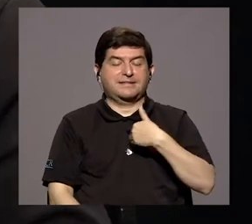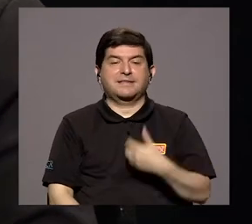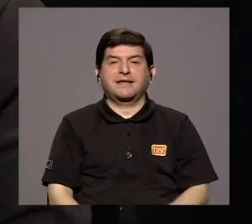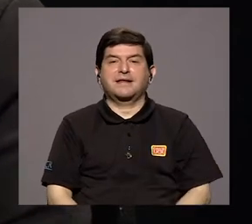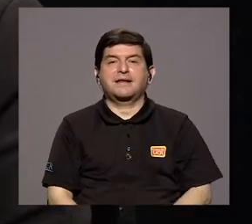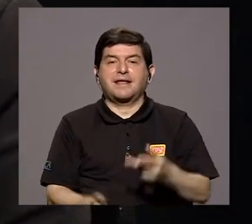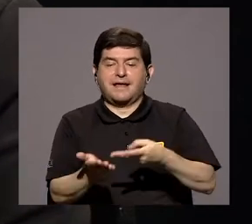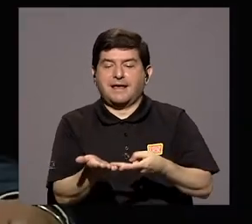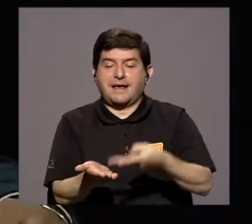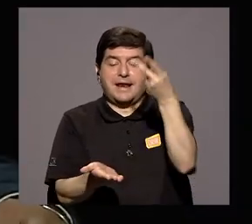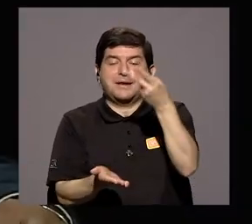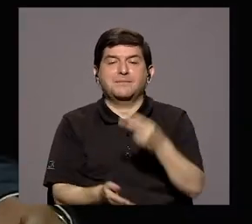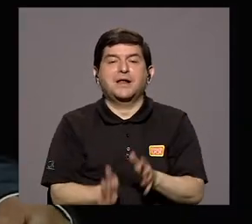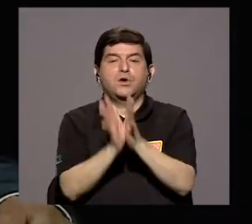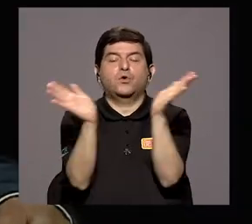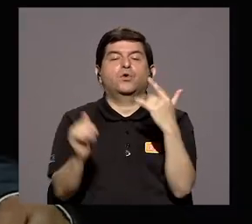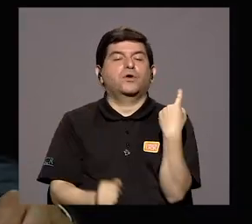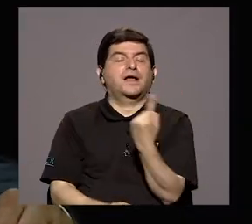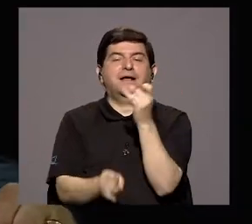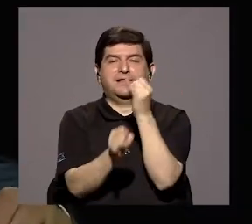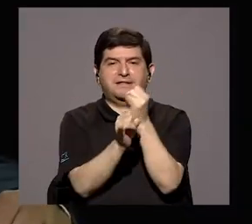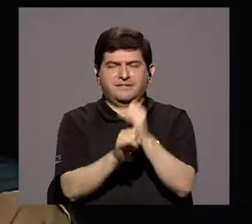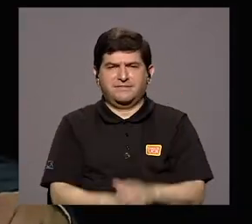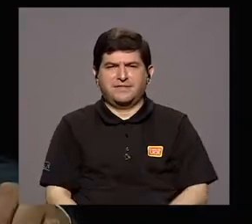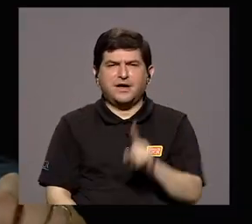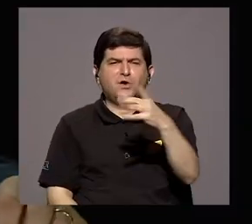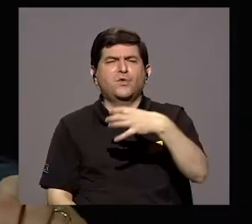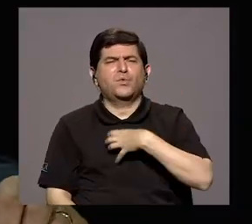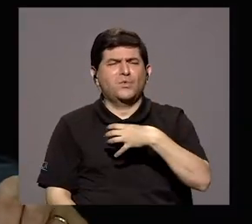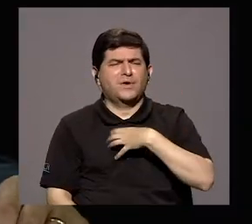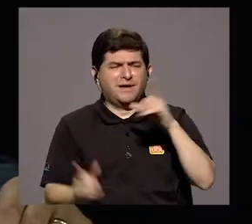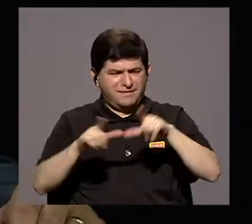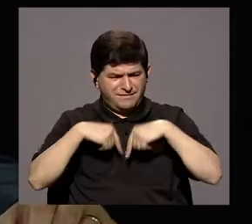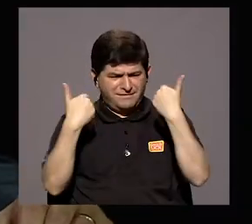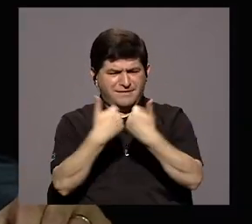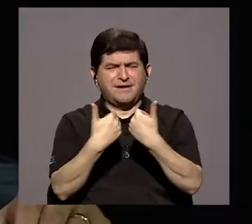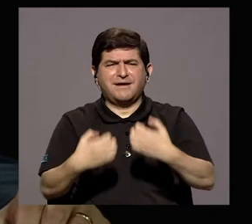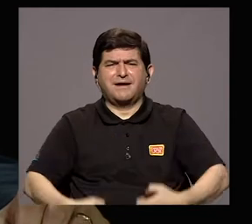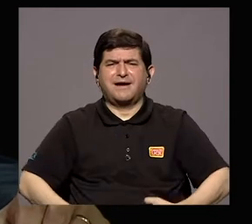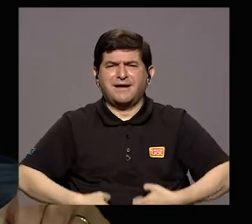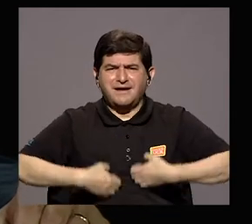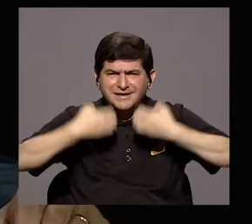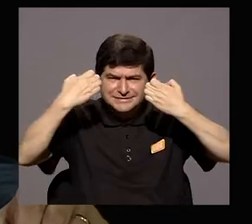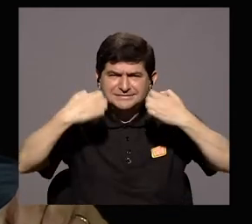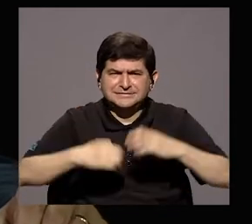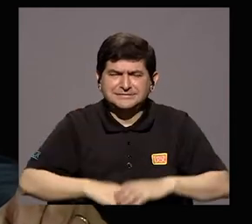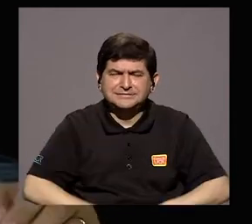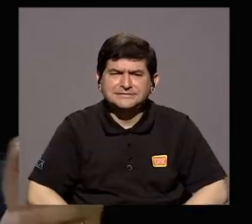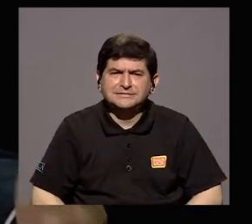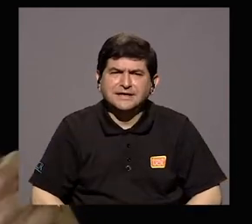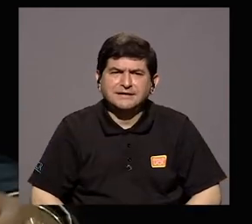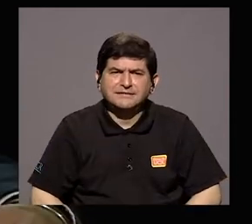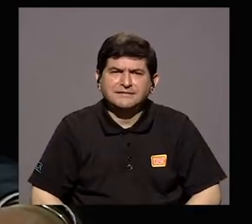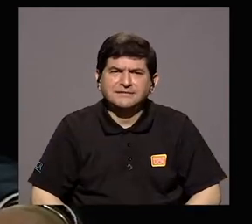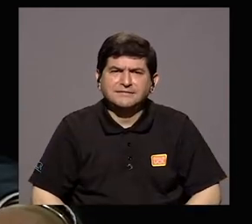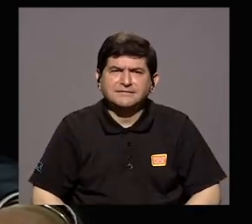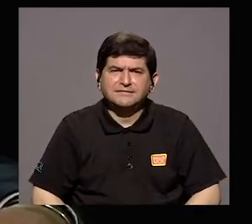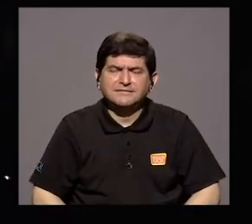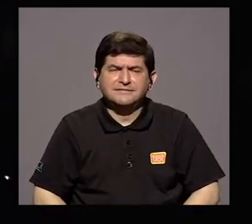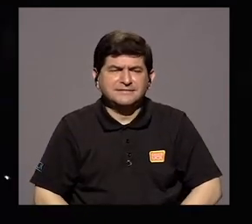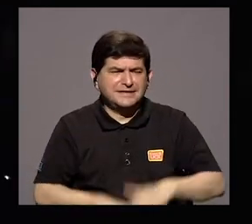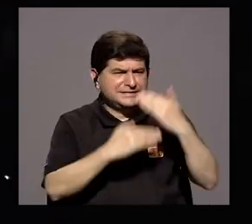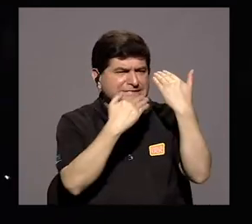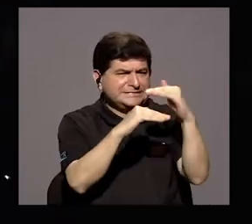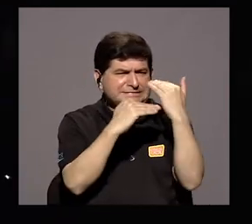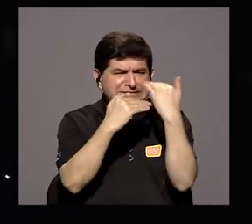de cada una de estas instituciones. Don Denis, existe una queja colectiva de los recortes sin cultura,